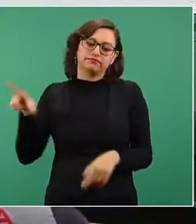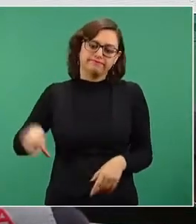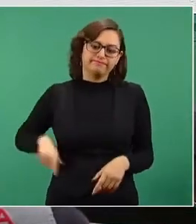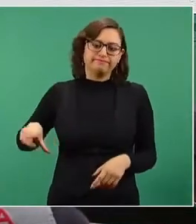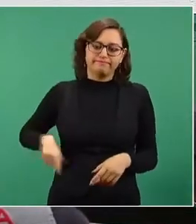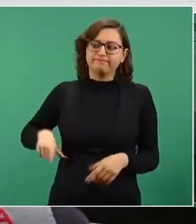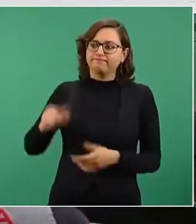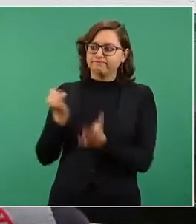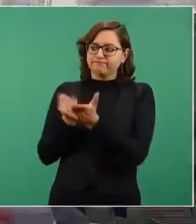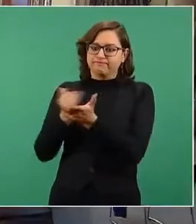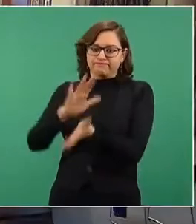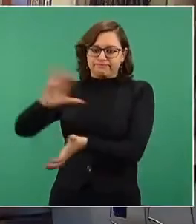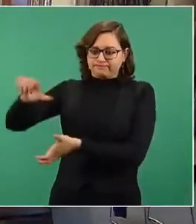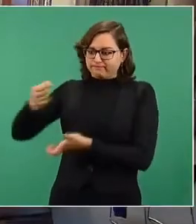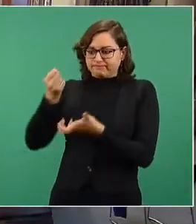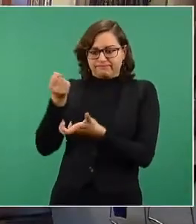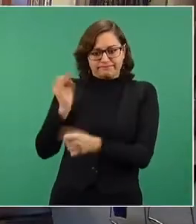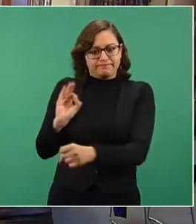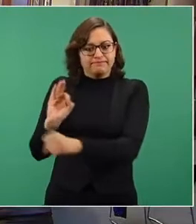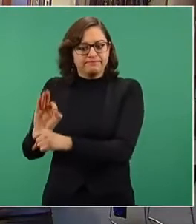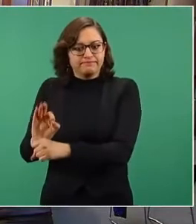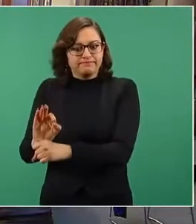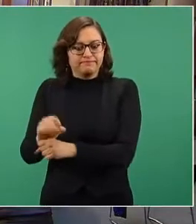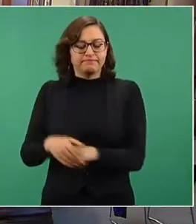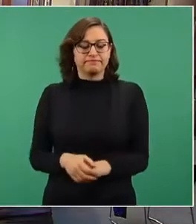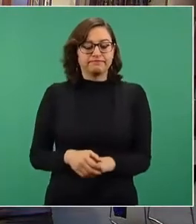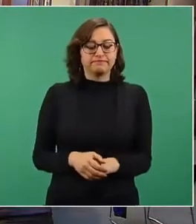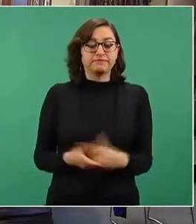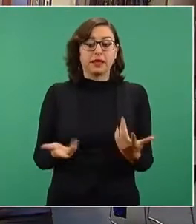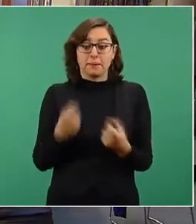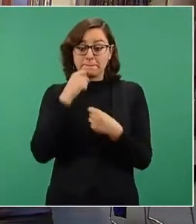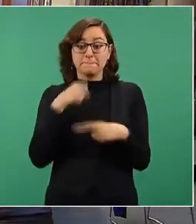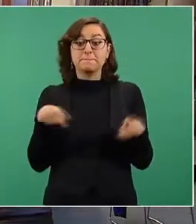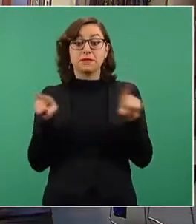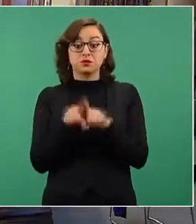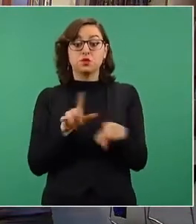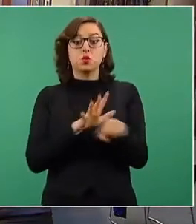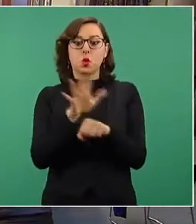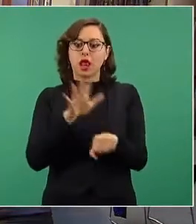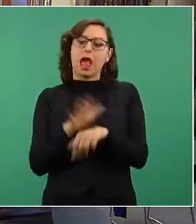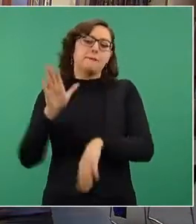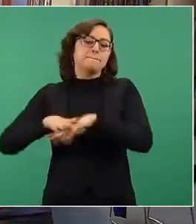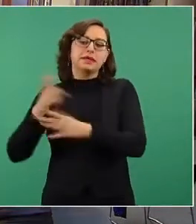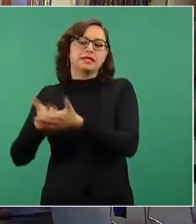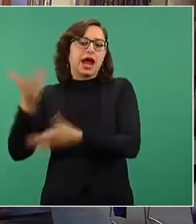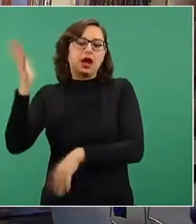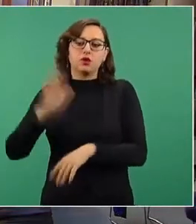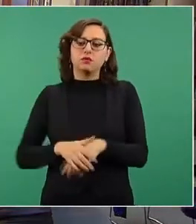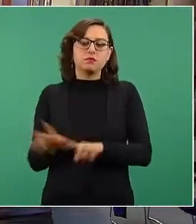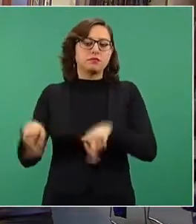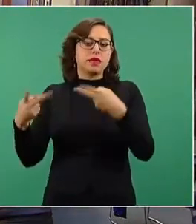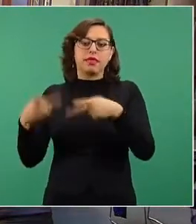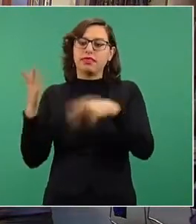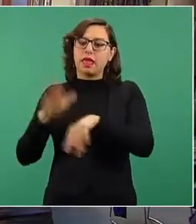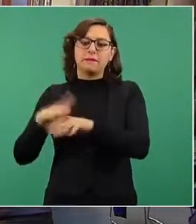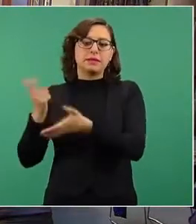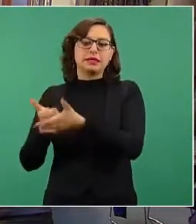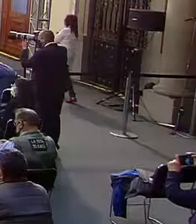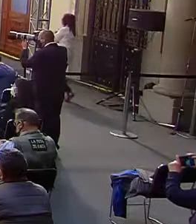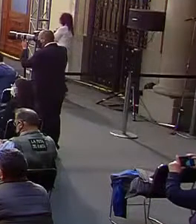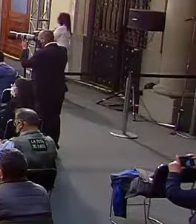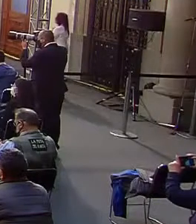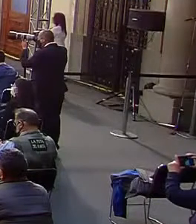de los impuestos. La otra salida que hicieron los neoliberales es aumentar las tarifas porque prometieron con su reforma